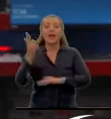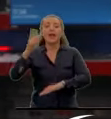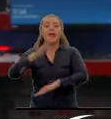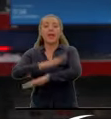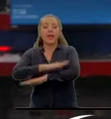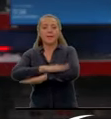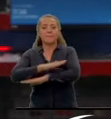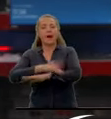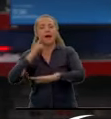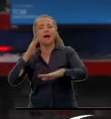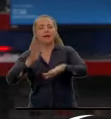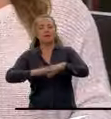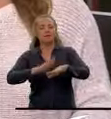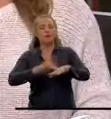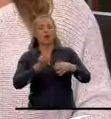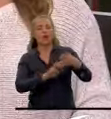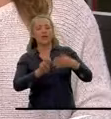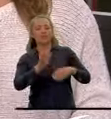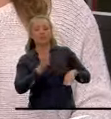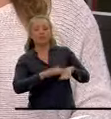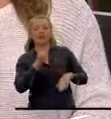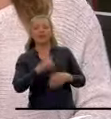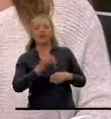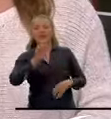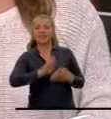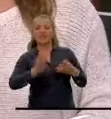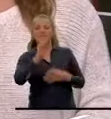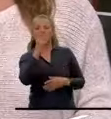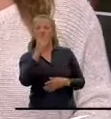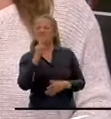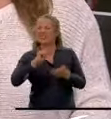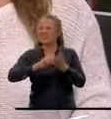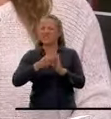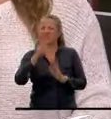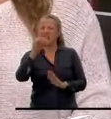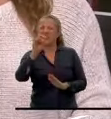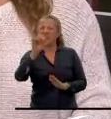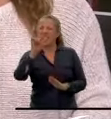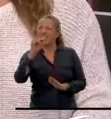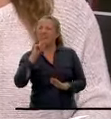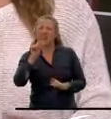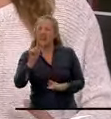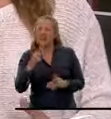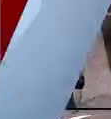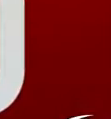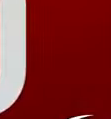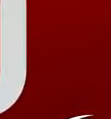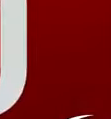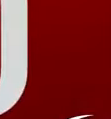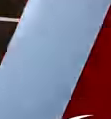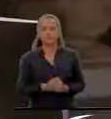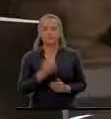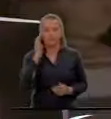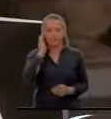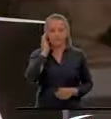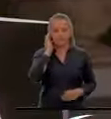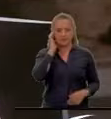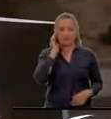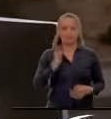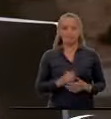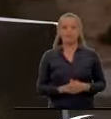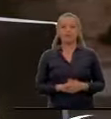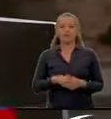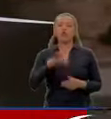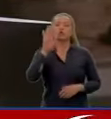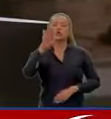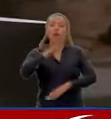de nivel 3 para Colombia. Daniela Morales, ¿qué significa esto y a qué se debe? Pablo y televidentes, mucha atención porque la Embajada